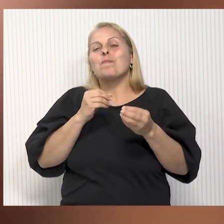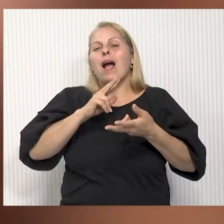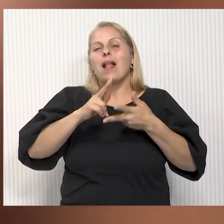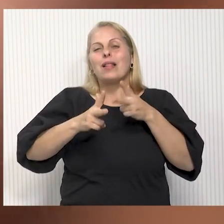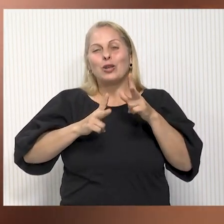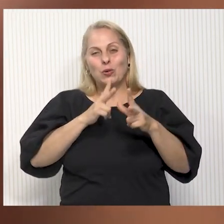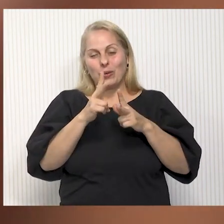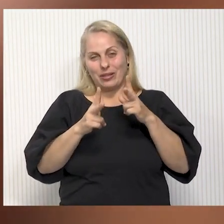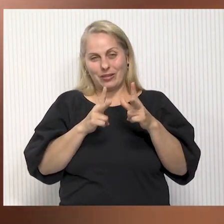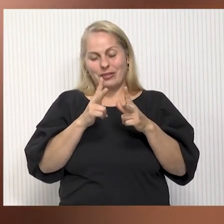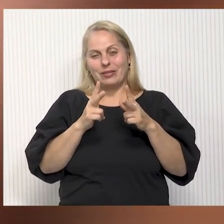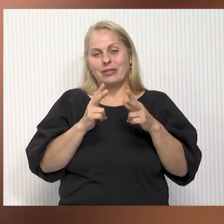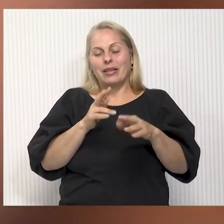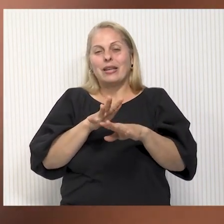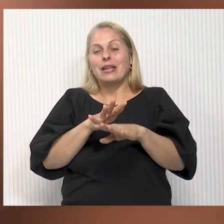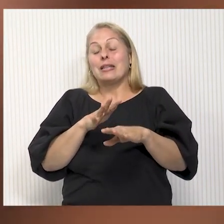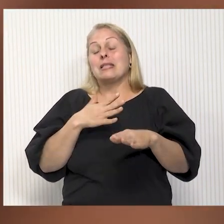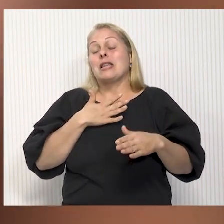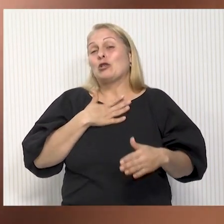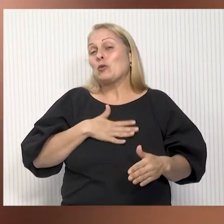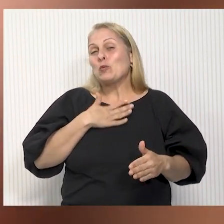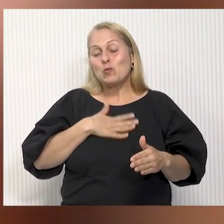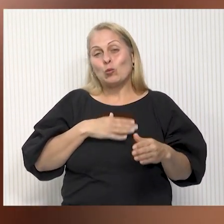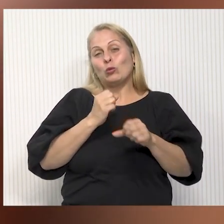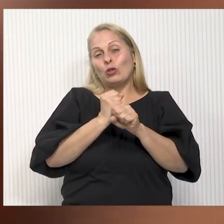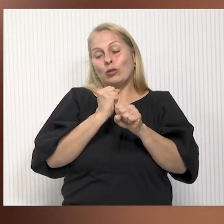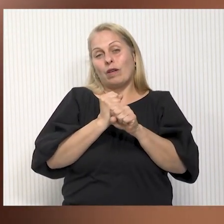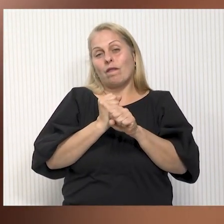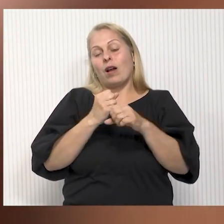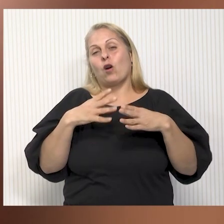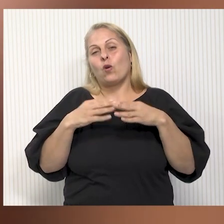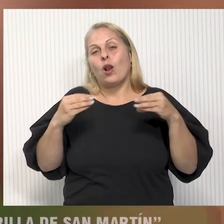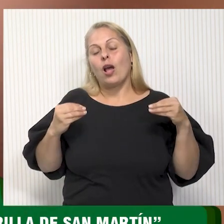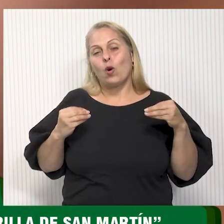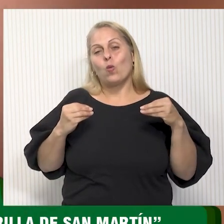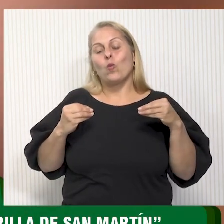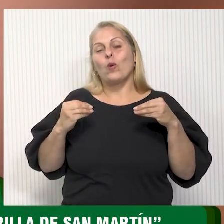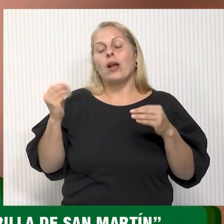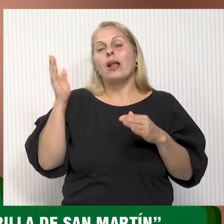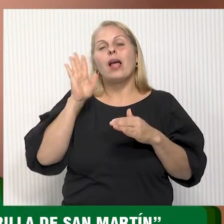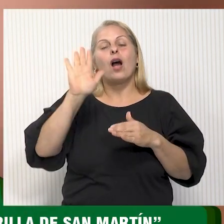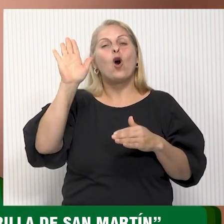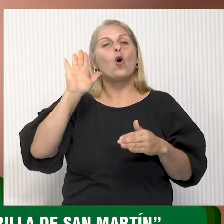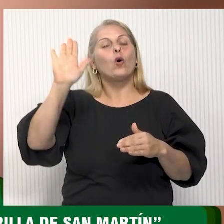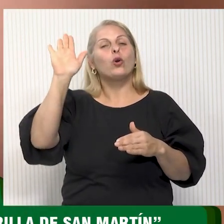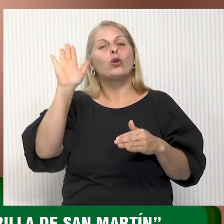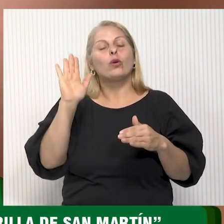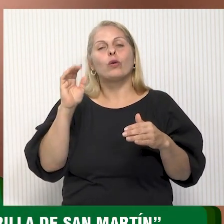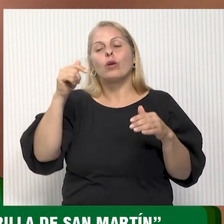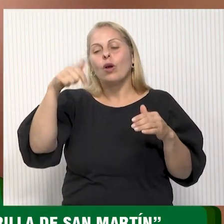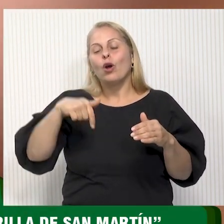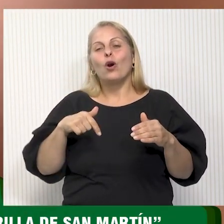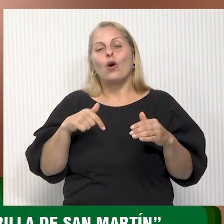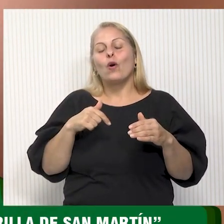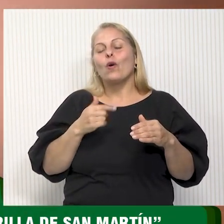gestos. Para mí fue un placer trabajar en esa escuela. Y es un honor que hoy, gracias a